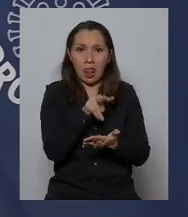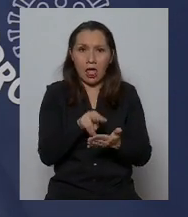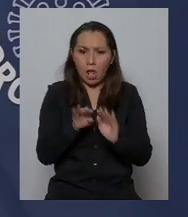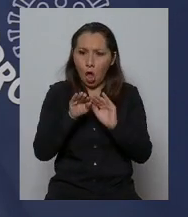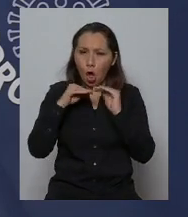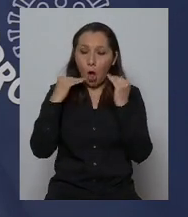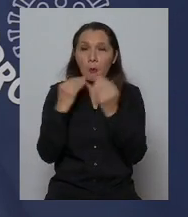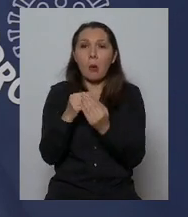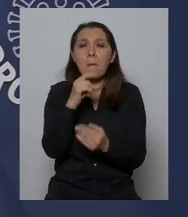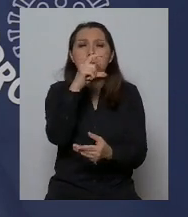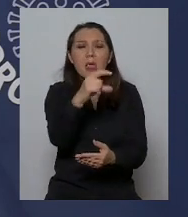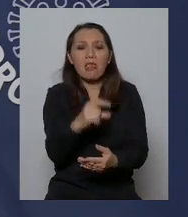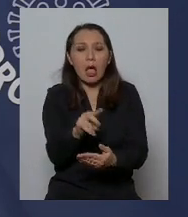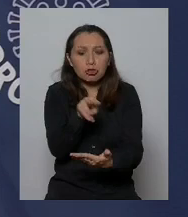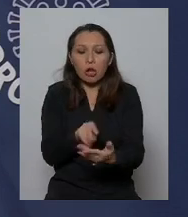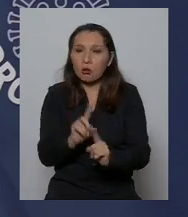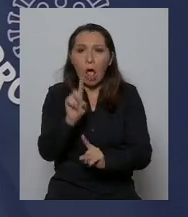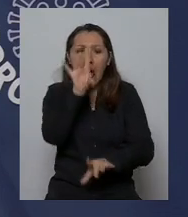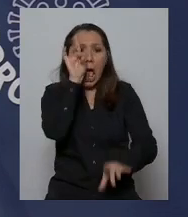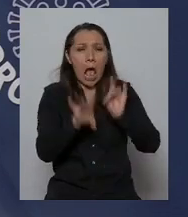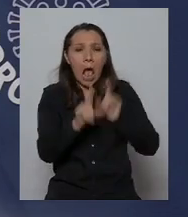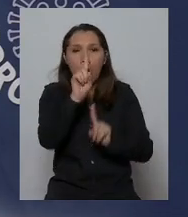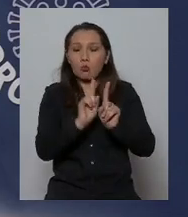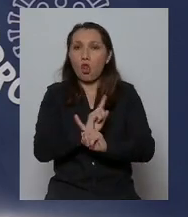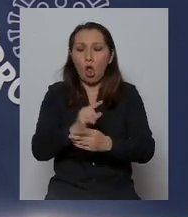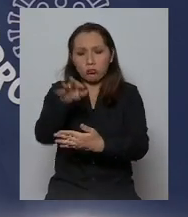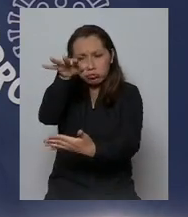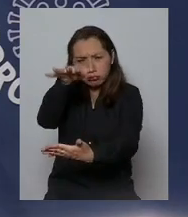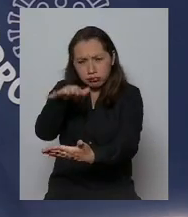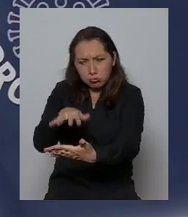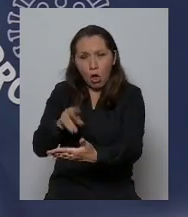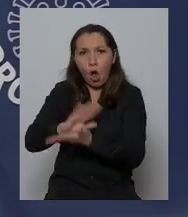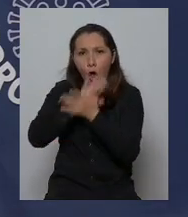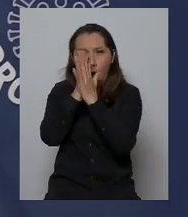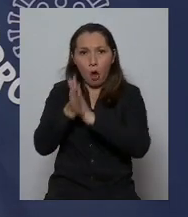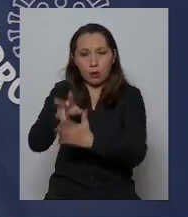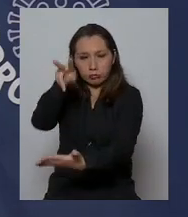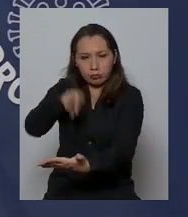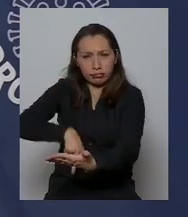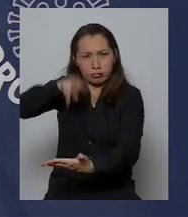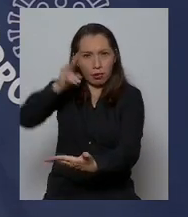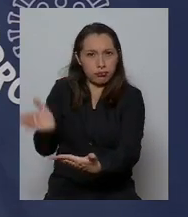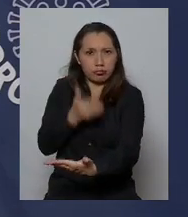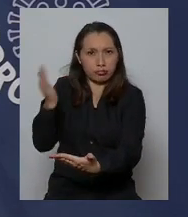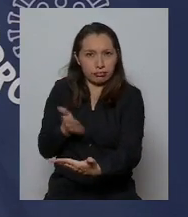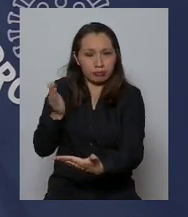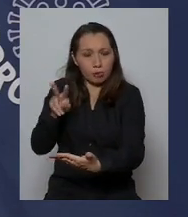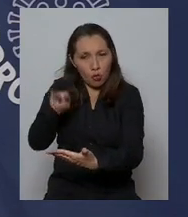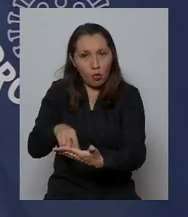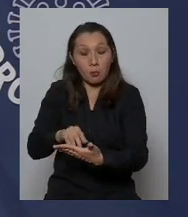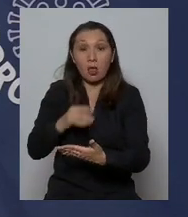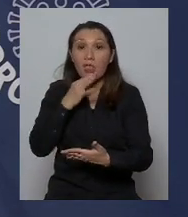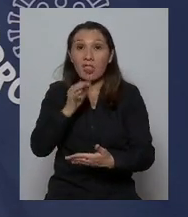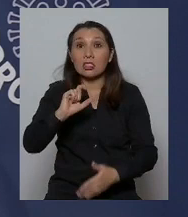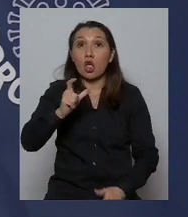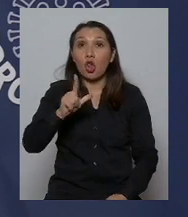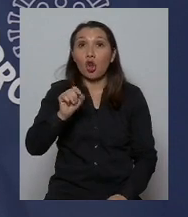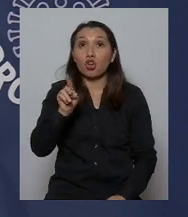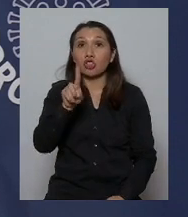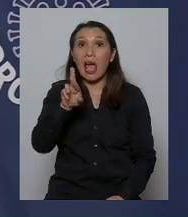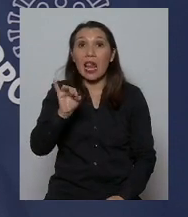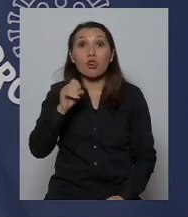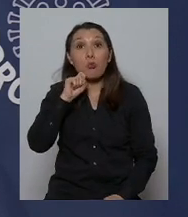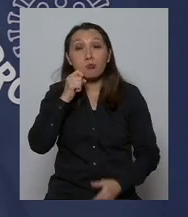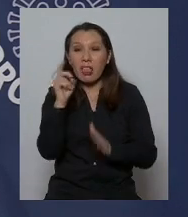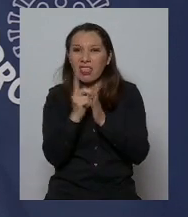completos y efectivamente en el informe de la semana anterior en el glosario aparece claramente estipulado